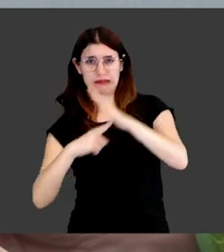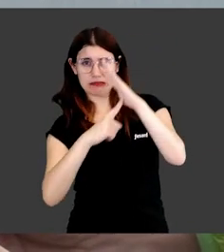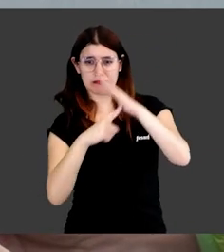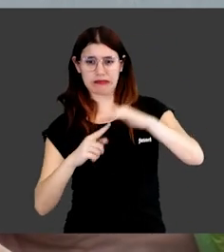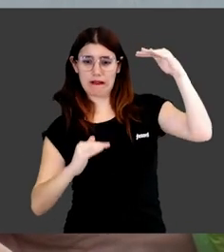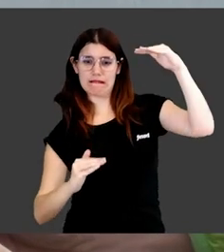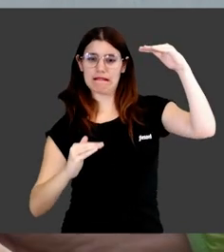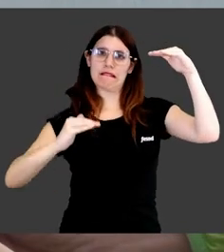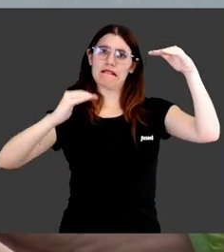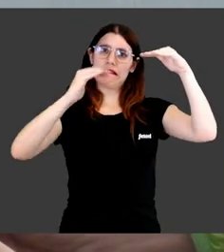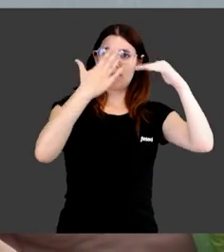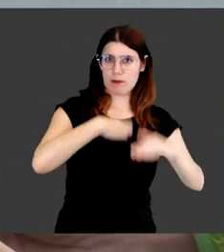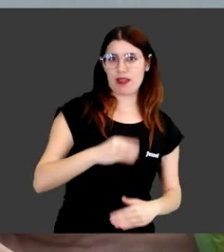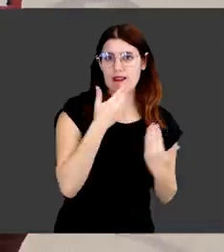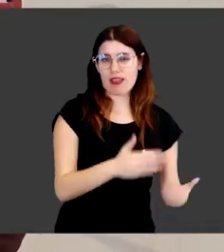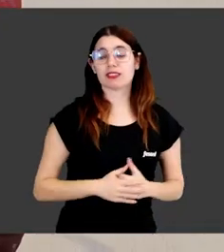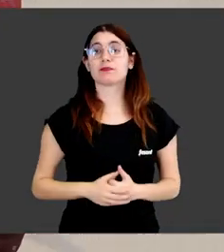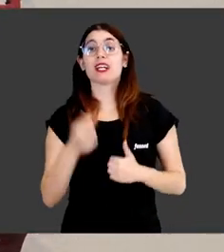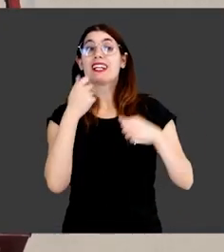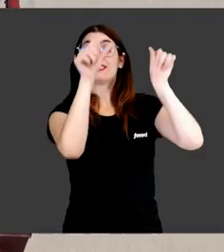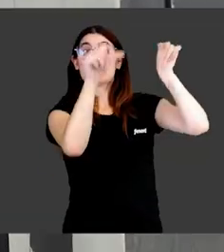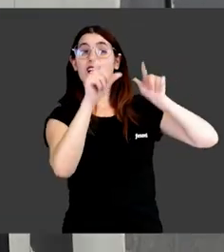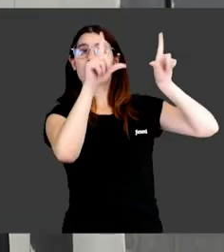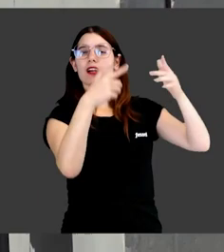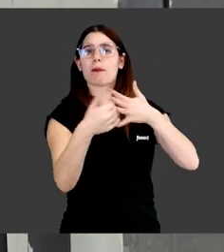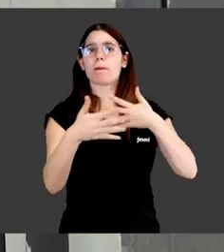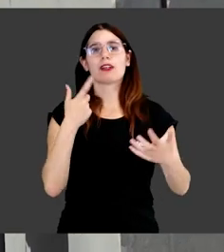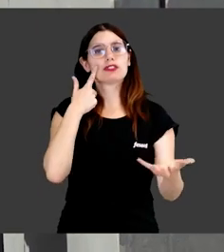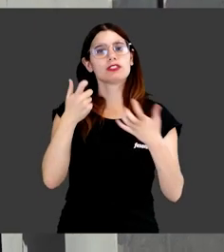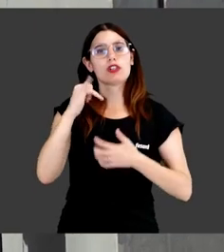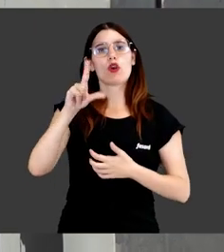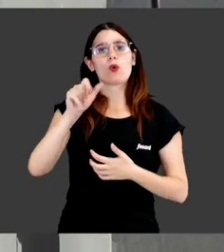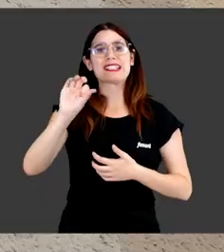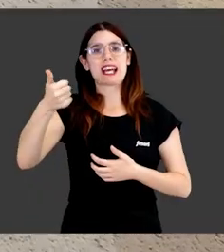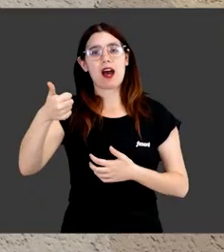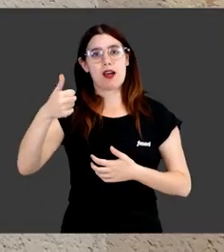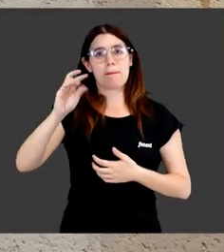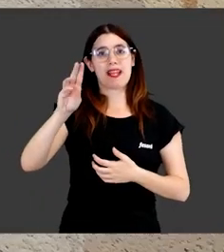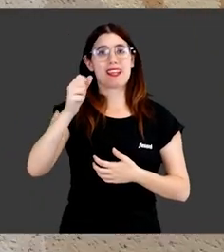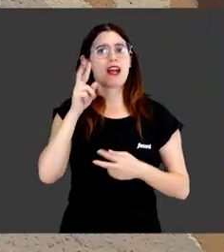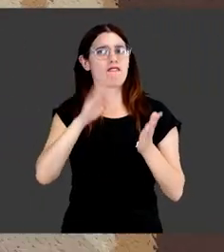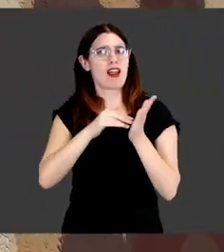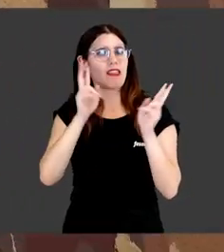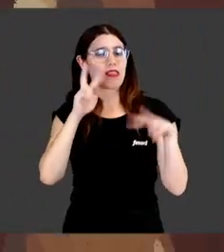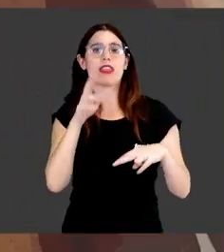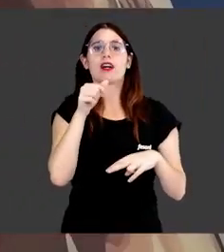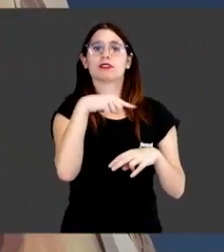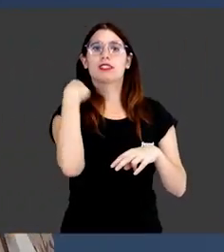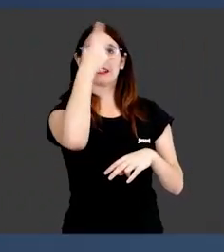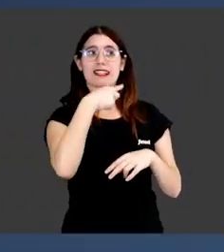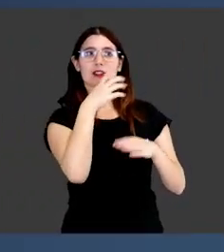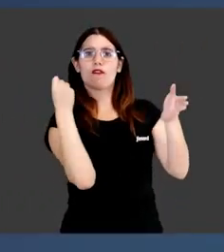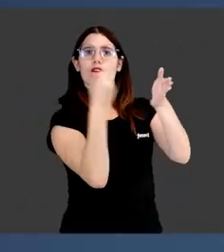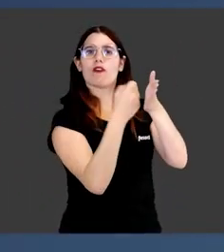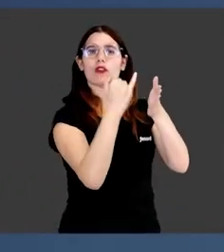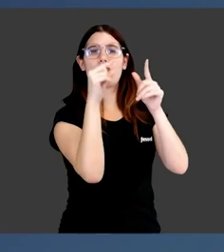que los hombres, pues bienvenido sea. El mural es obra de la artista valenciana Luisa Penella. En él integra el retrato de la investigadora sobre un fondo en el que